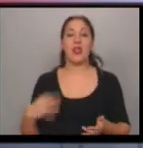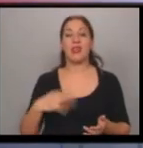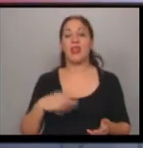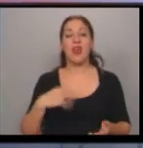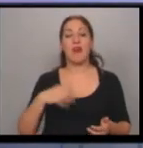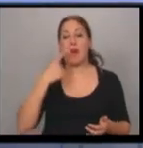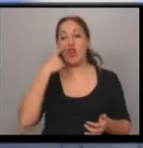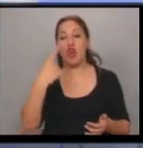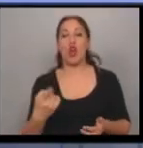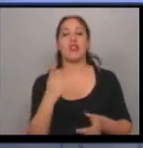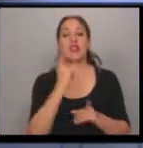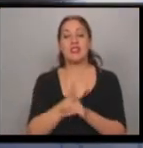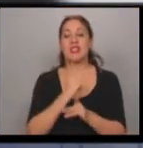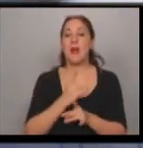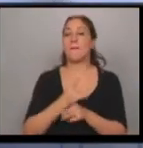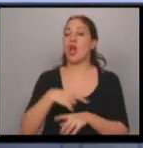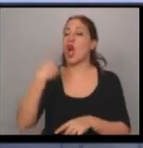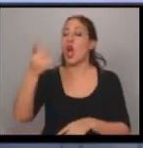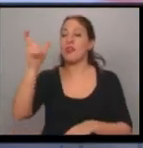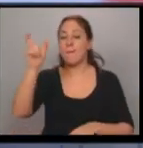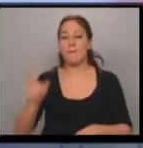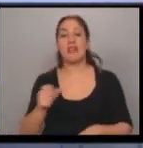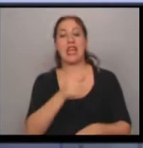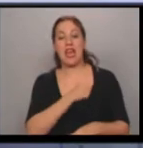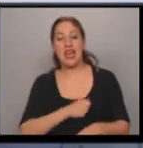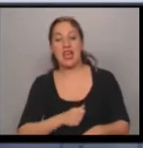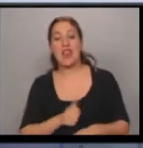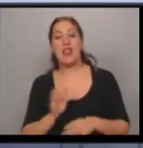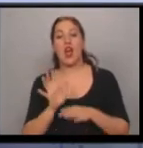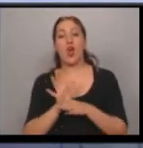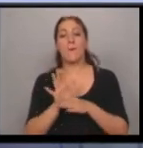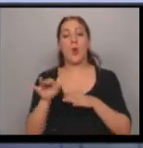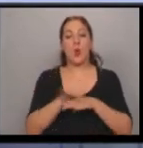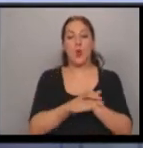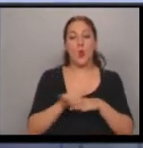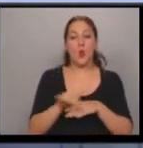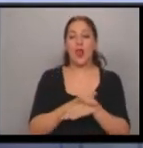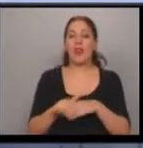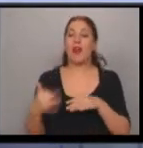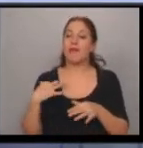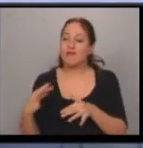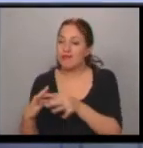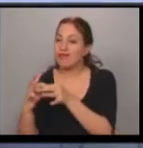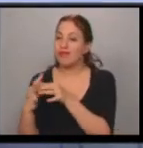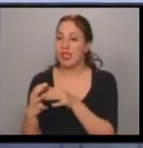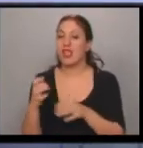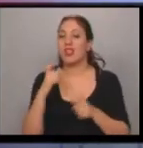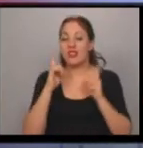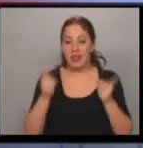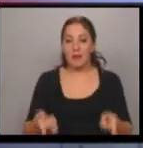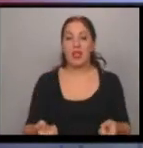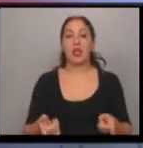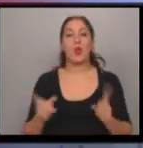siempre al otro, sanar heridas, construir puentes y estrechar lazos, ¿no? Y además dijo que evangelizar